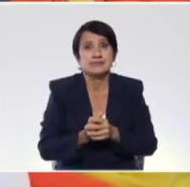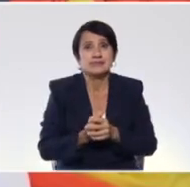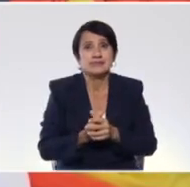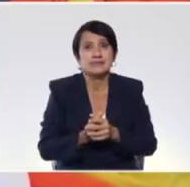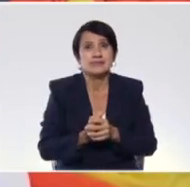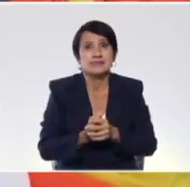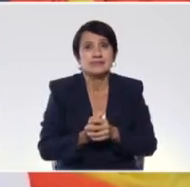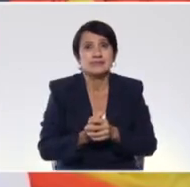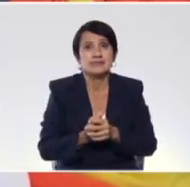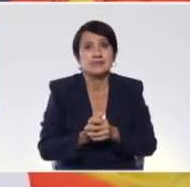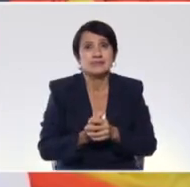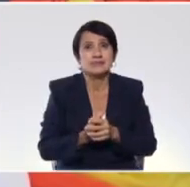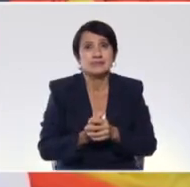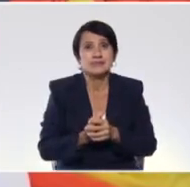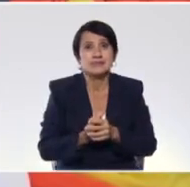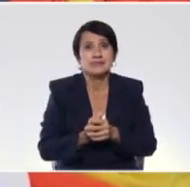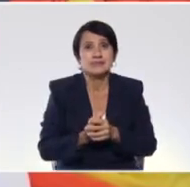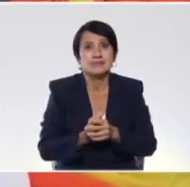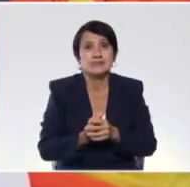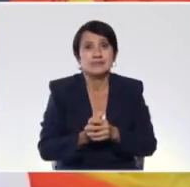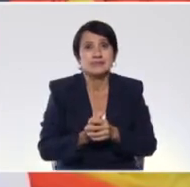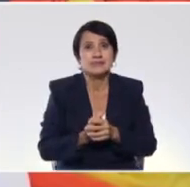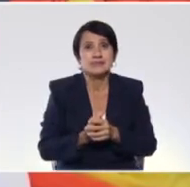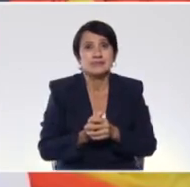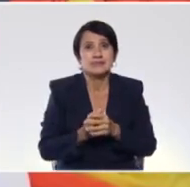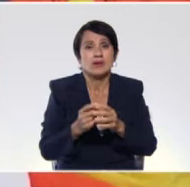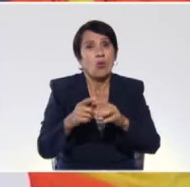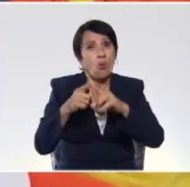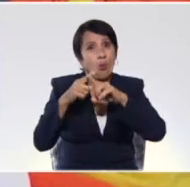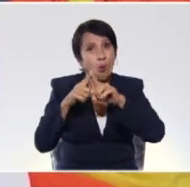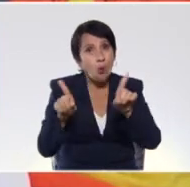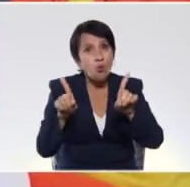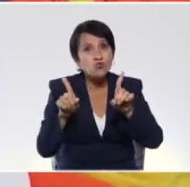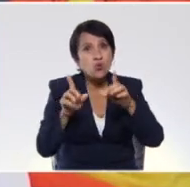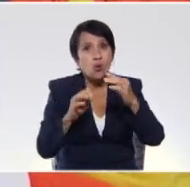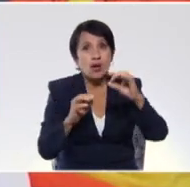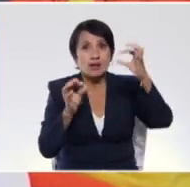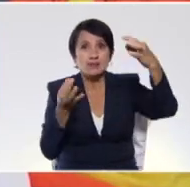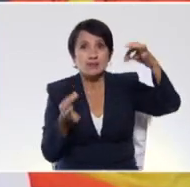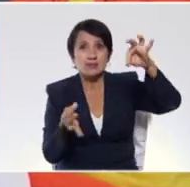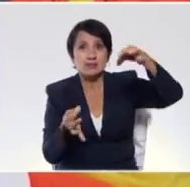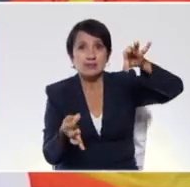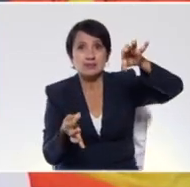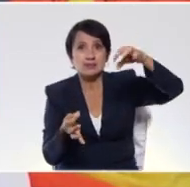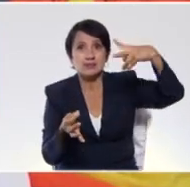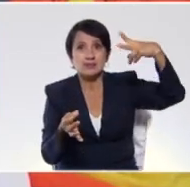y le vamos a cortar este lado. Y fíjense,